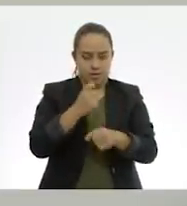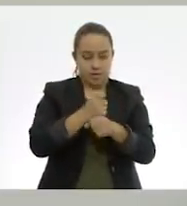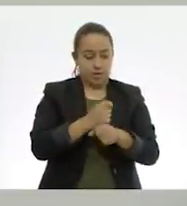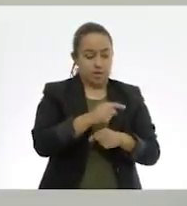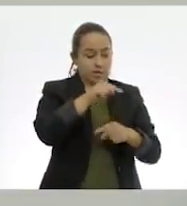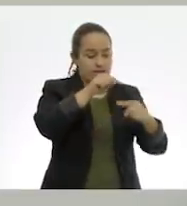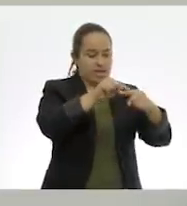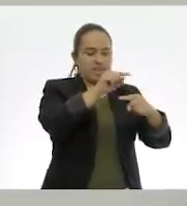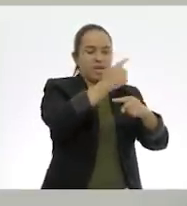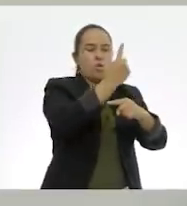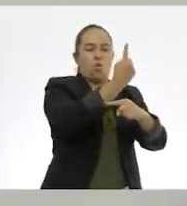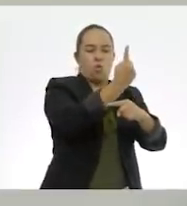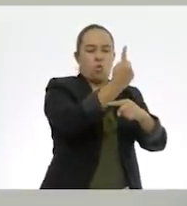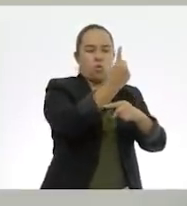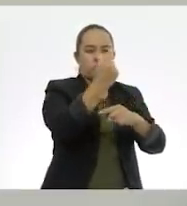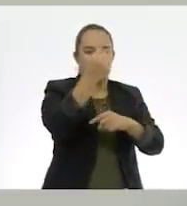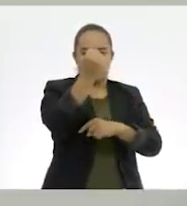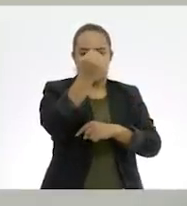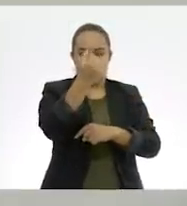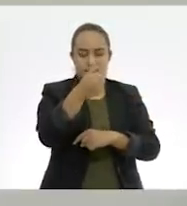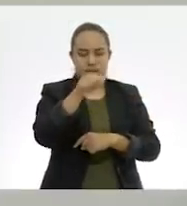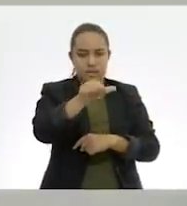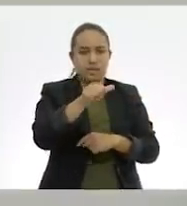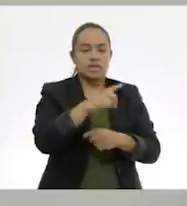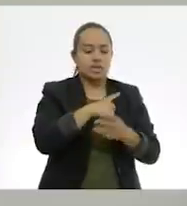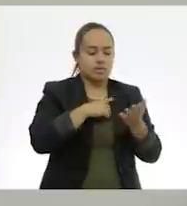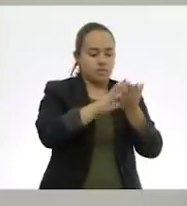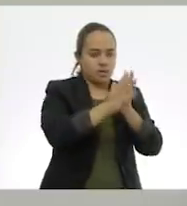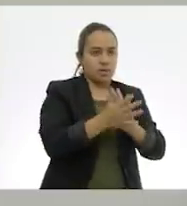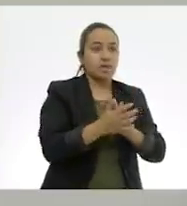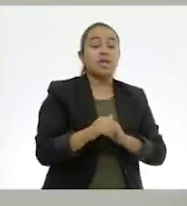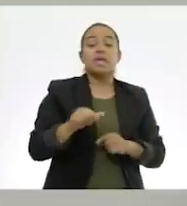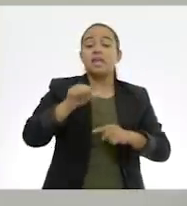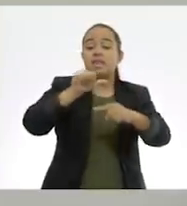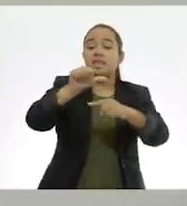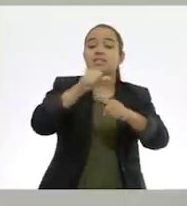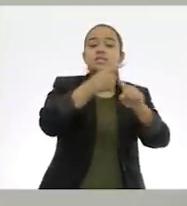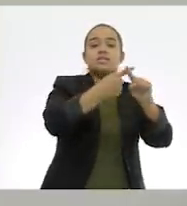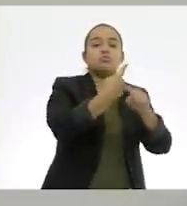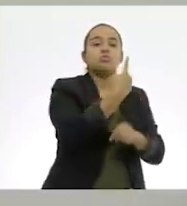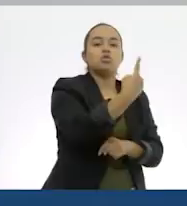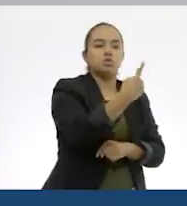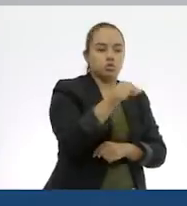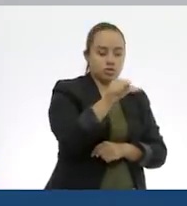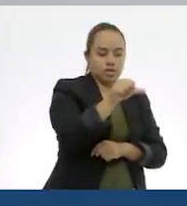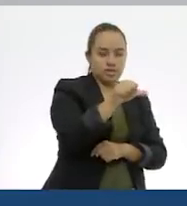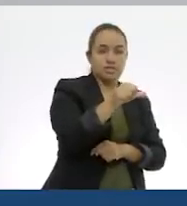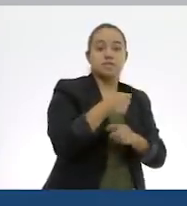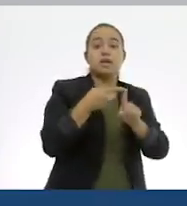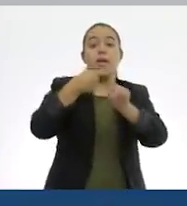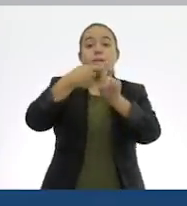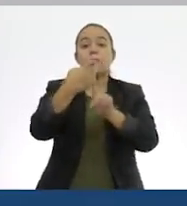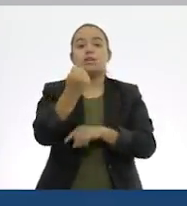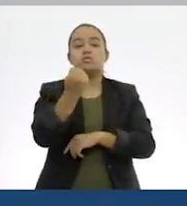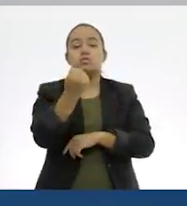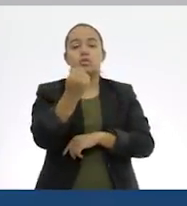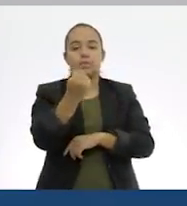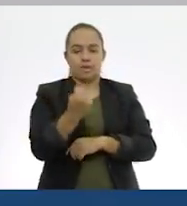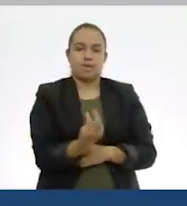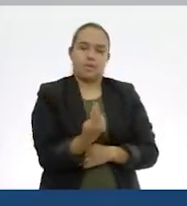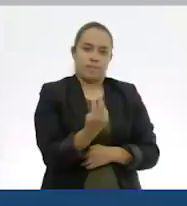fracción mixta a impropia. Muy bien. Dieciséis por uno. Dieciséis. Más nueve. Veinticinco.